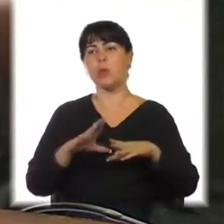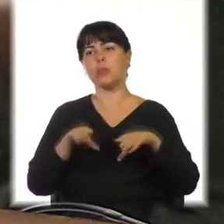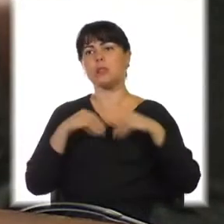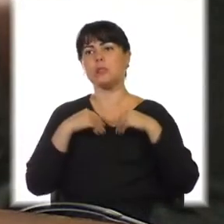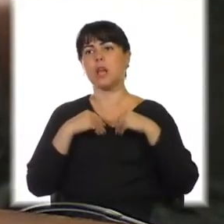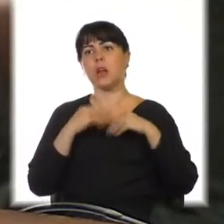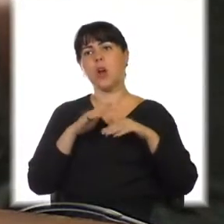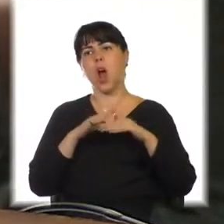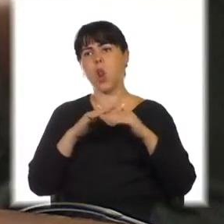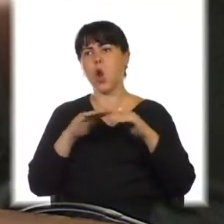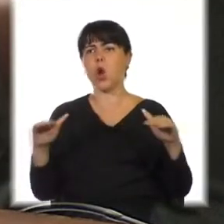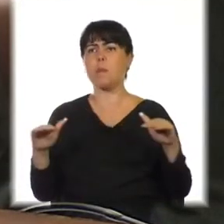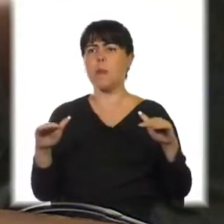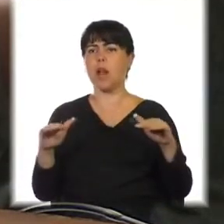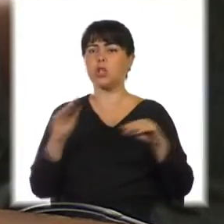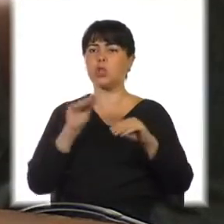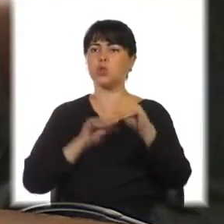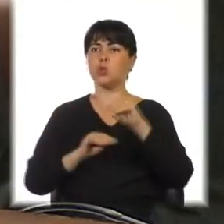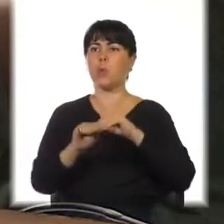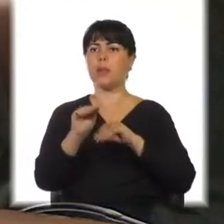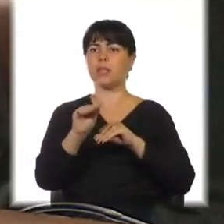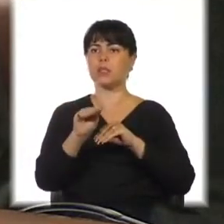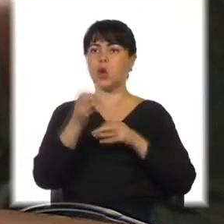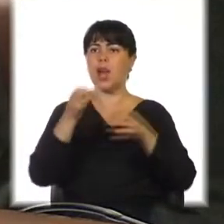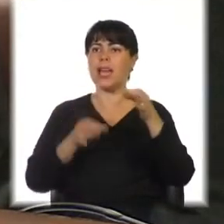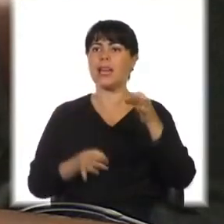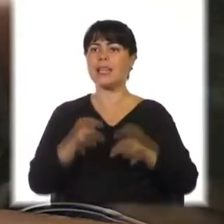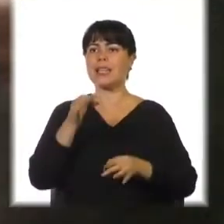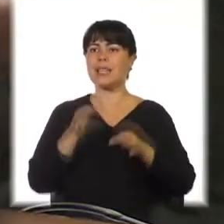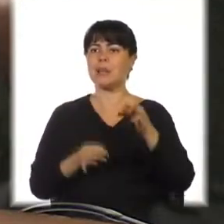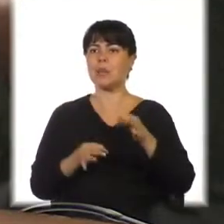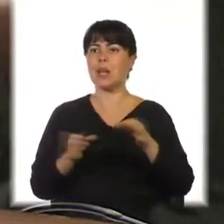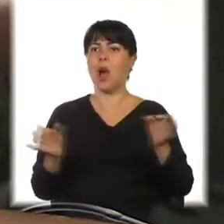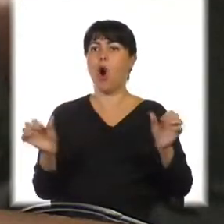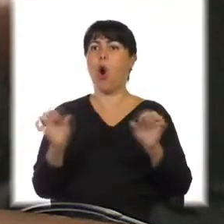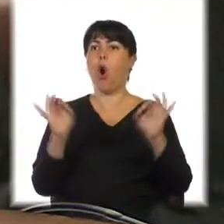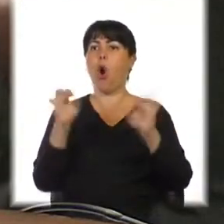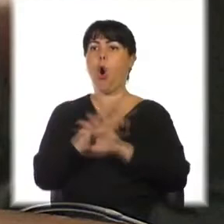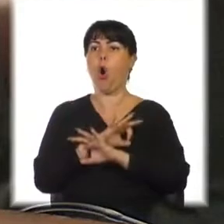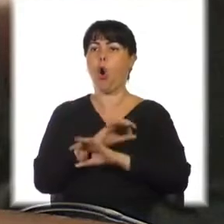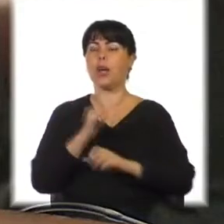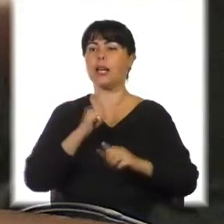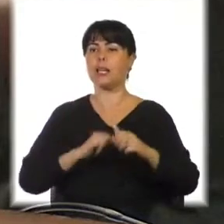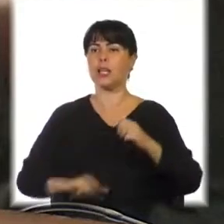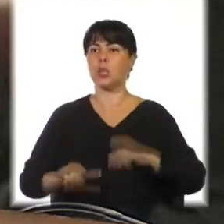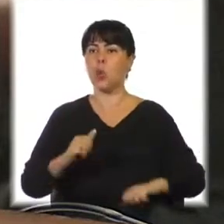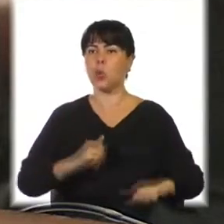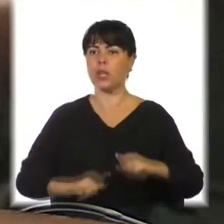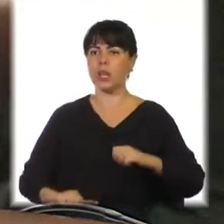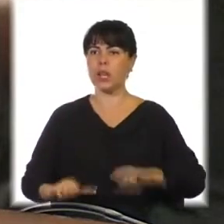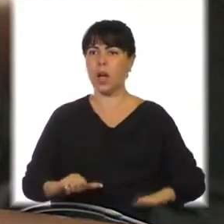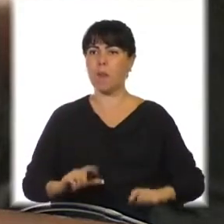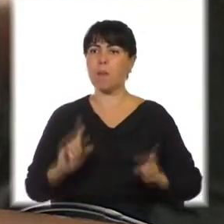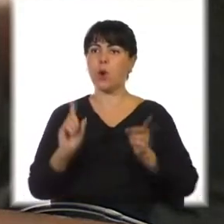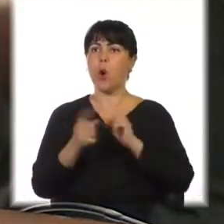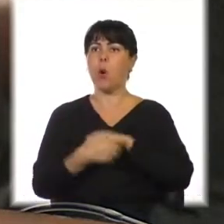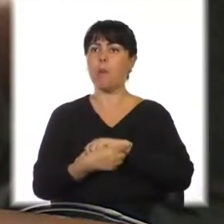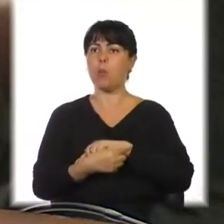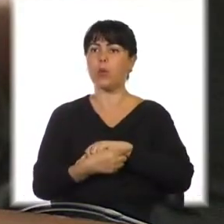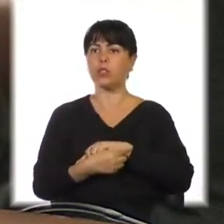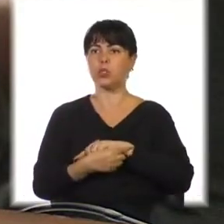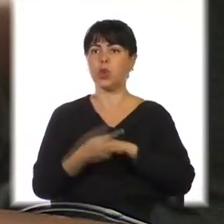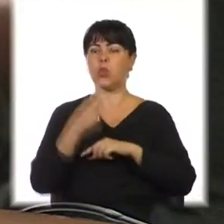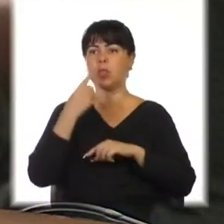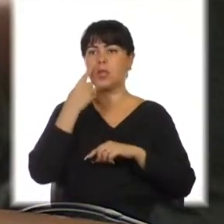una vida de suplantación química o quirúrgica de su sexo por el sexo opuesto. Son los hechos, no la